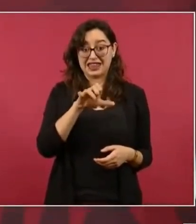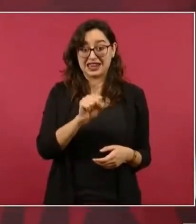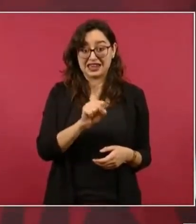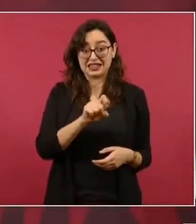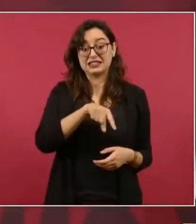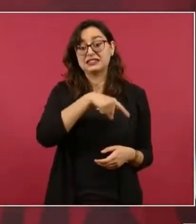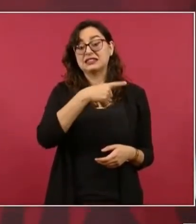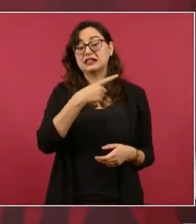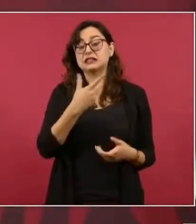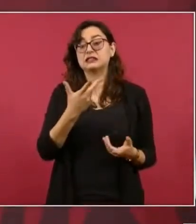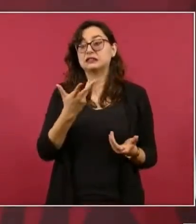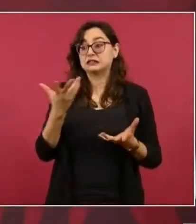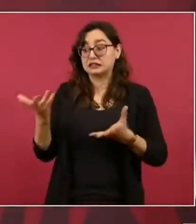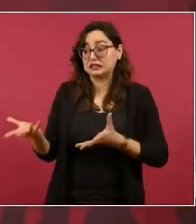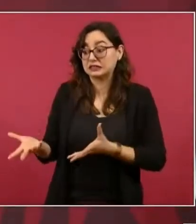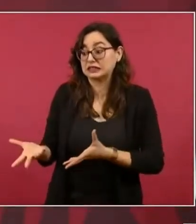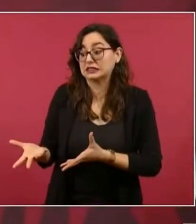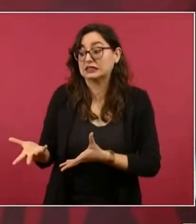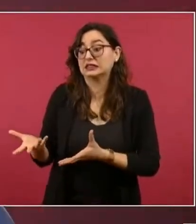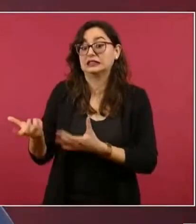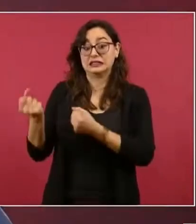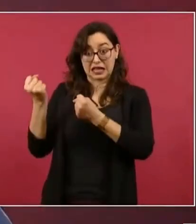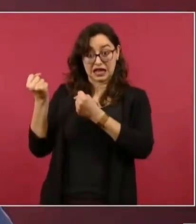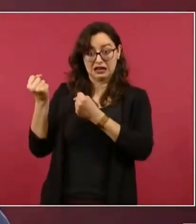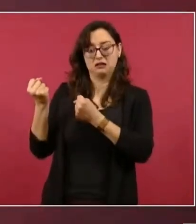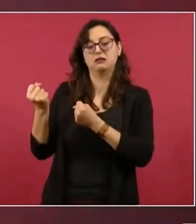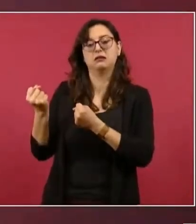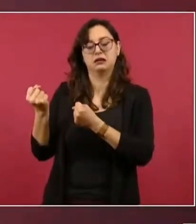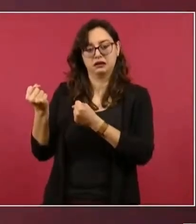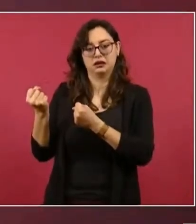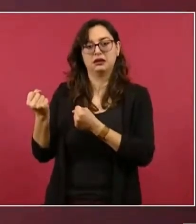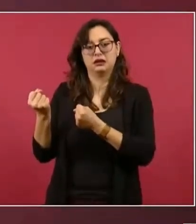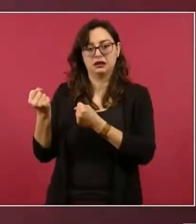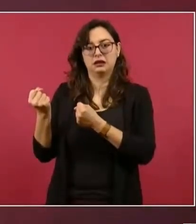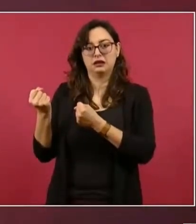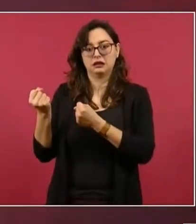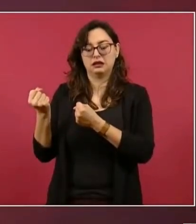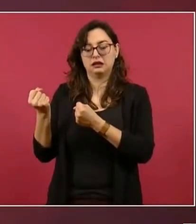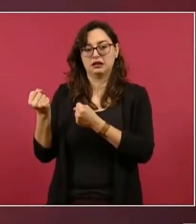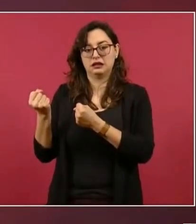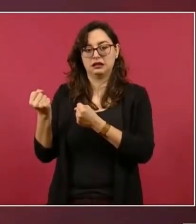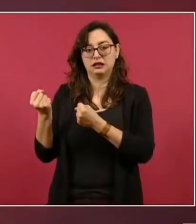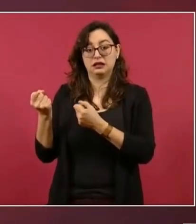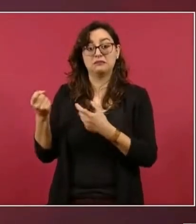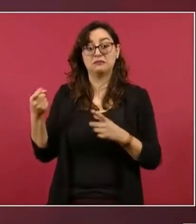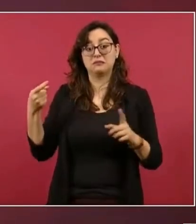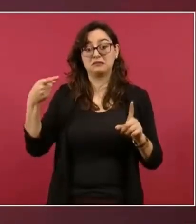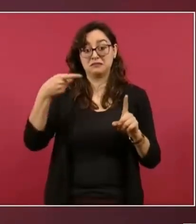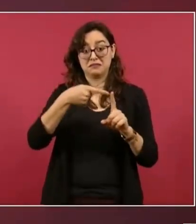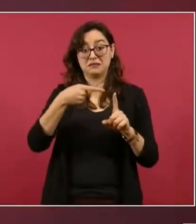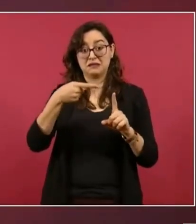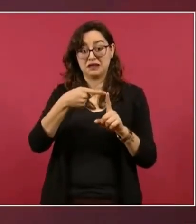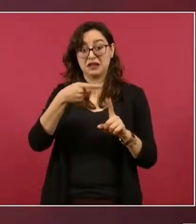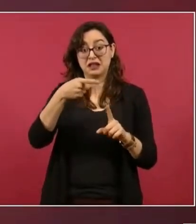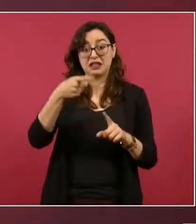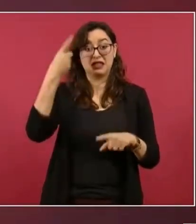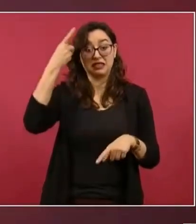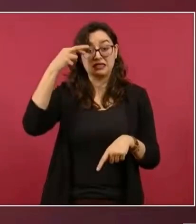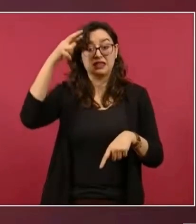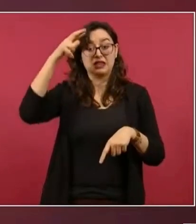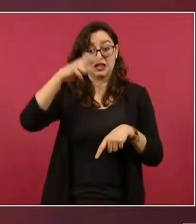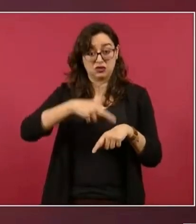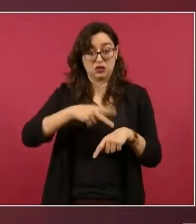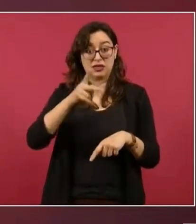Díaz Ordaz estando don Jesús Reyes Ceroles el director de Pemex se